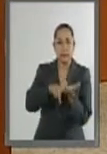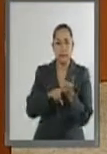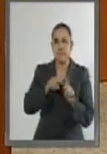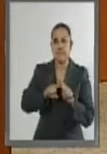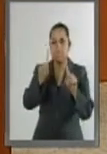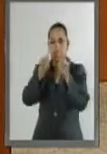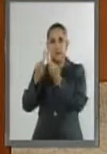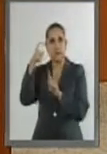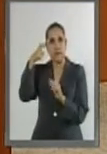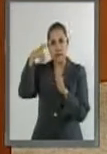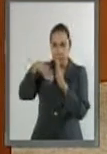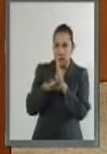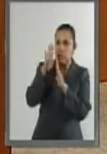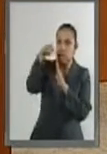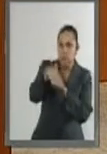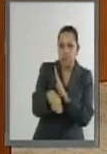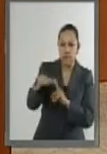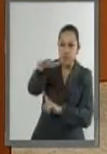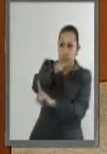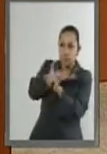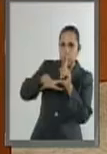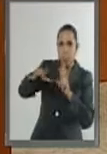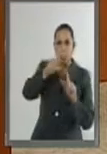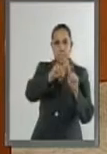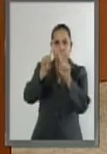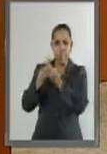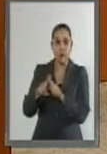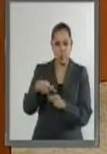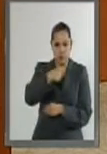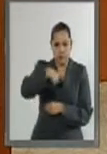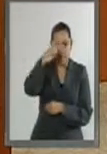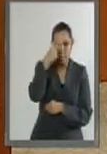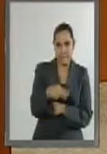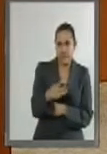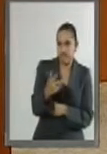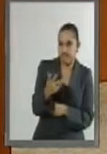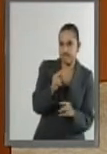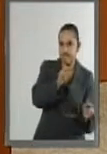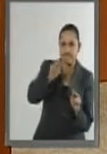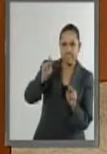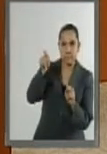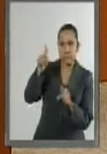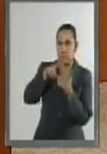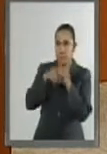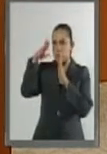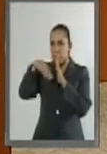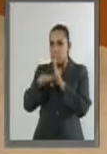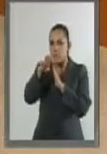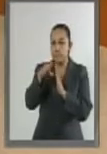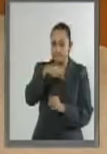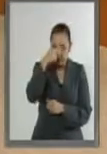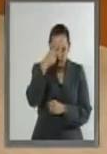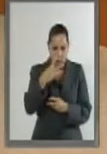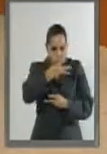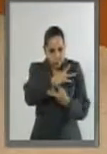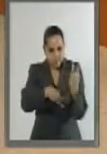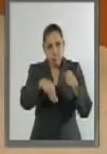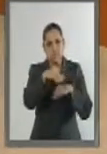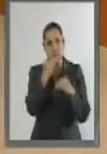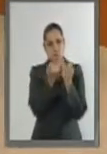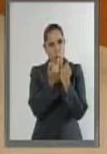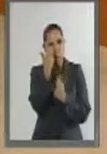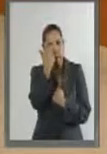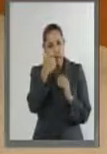cual hemos sido testigos. Consideramos que hoy tenemos mayor margen de maniobra y estamos en una